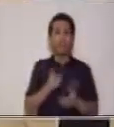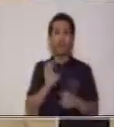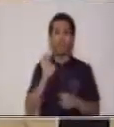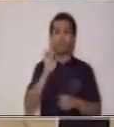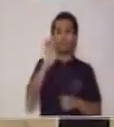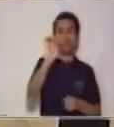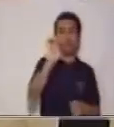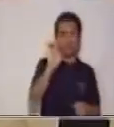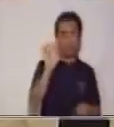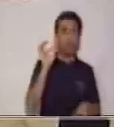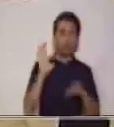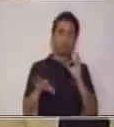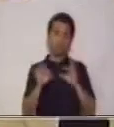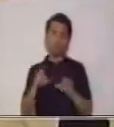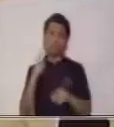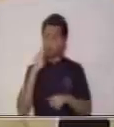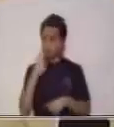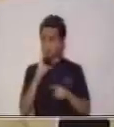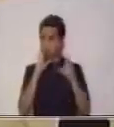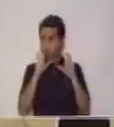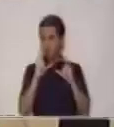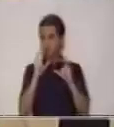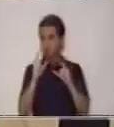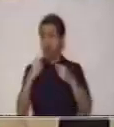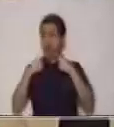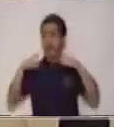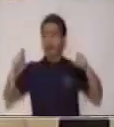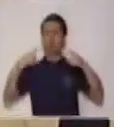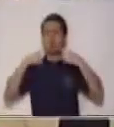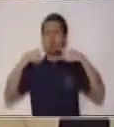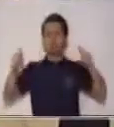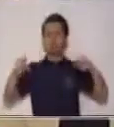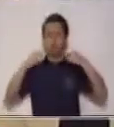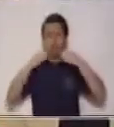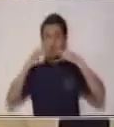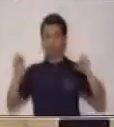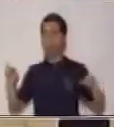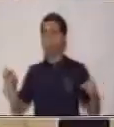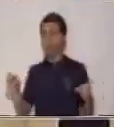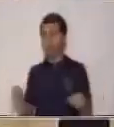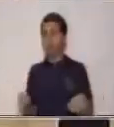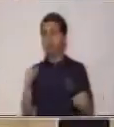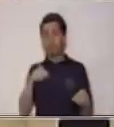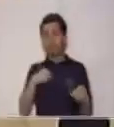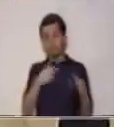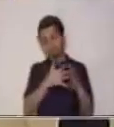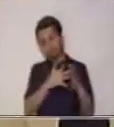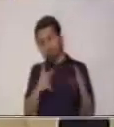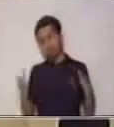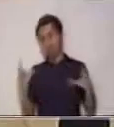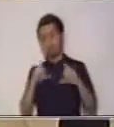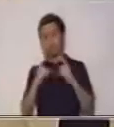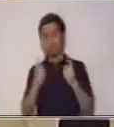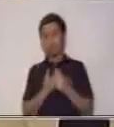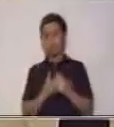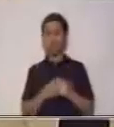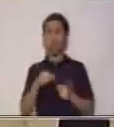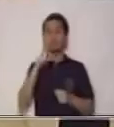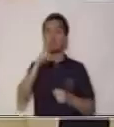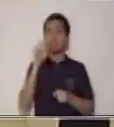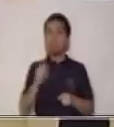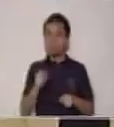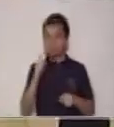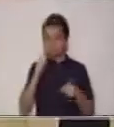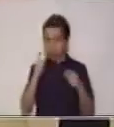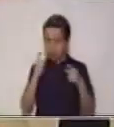engañarnos, ¿verdad? Por eso hay que tener mucho cuidado. Como lo hemos mencionado a lo largo de estas clases, en cada uno de los textos debes de